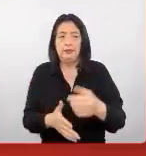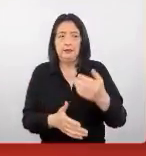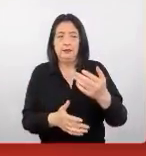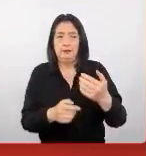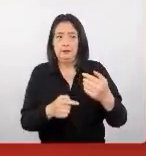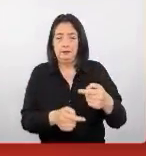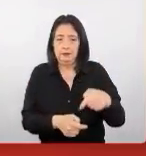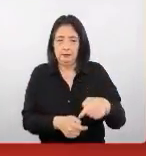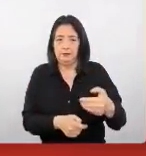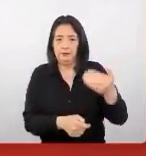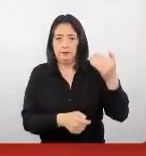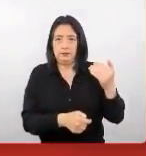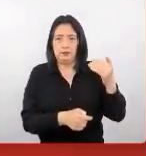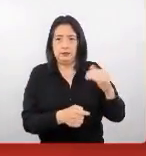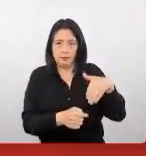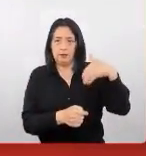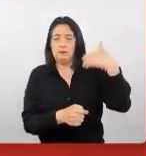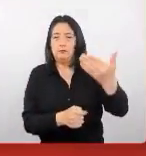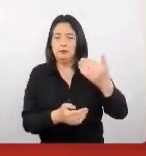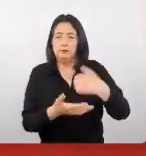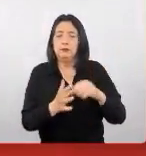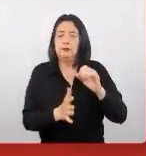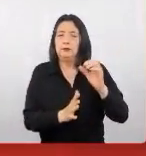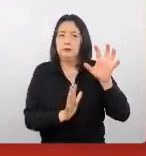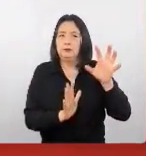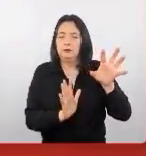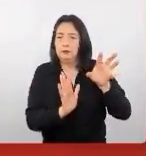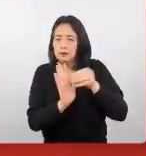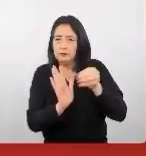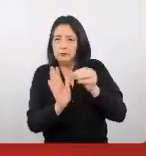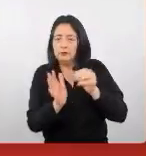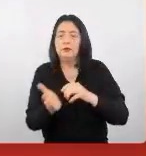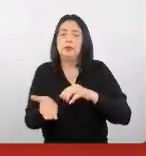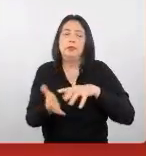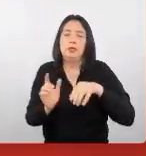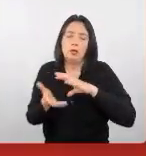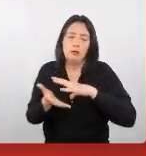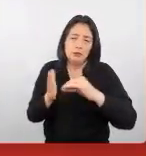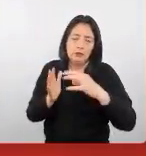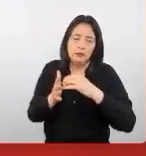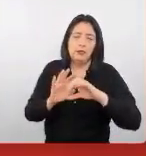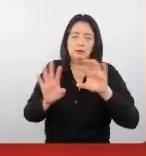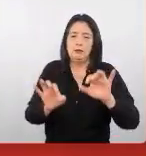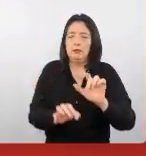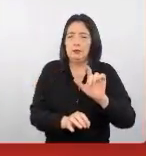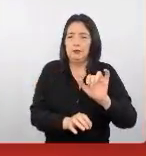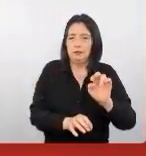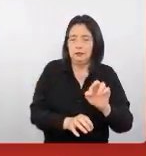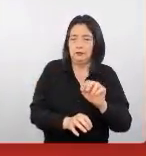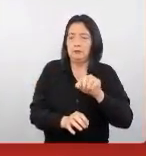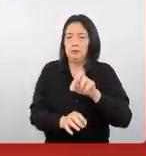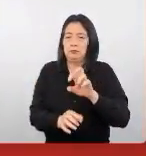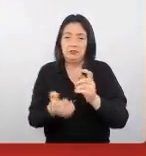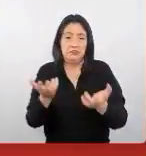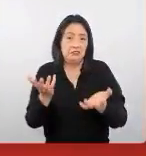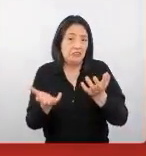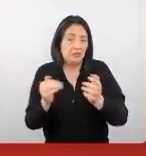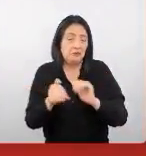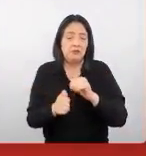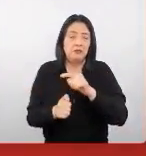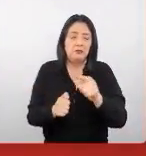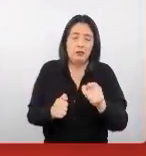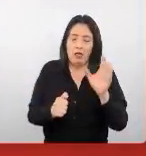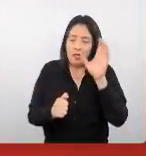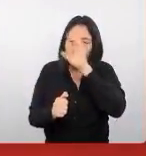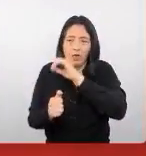próximas capacitaciones se grabarán y se compartirán en la página de TurismoIn.p. Si por alguna razón se han enterado